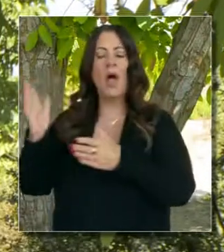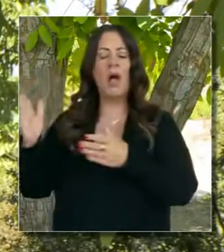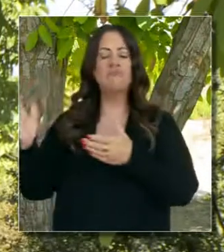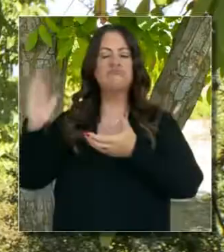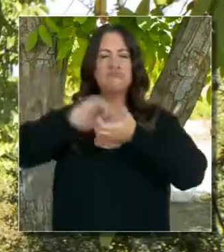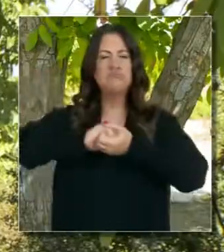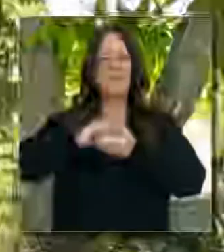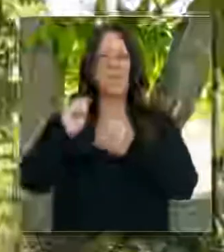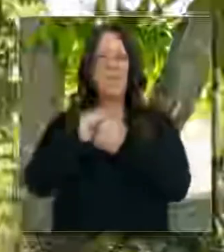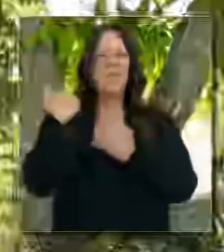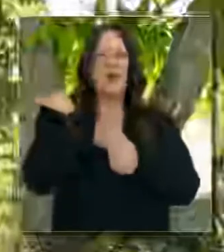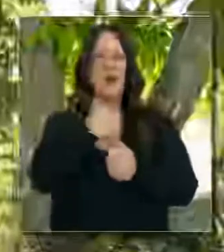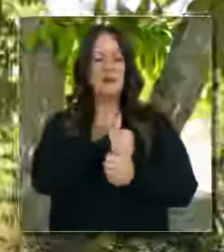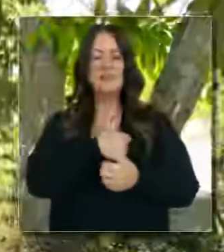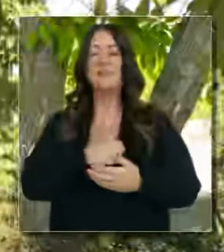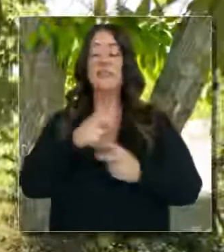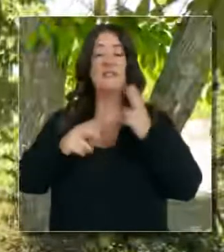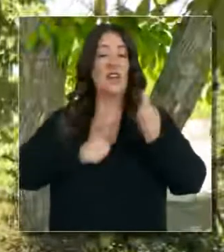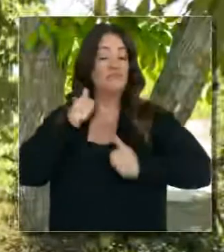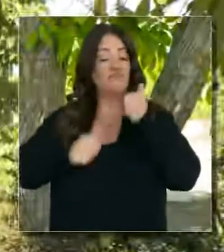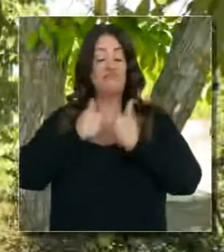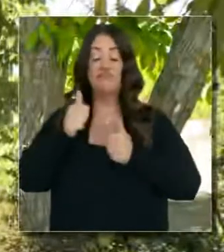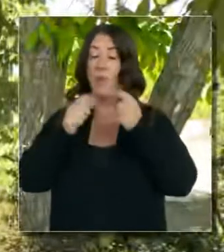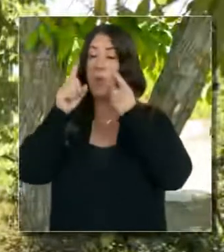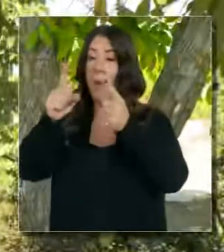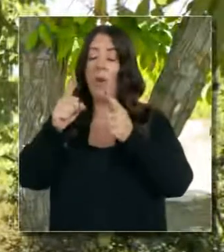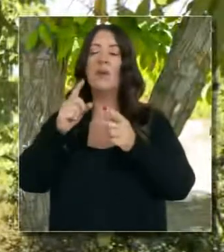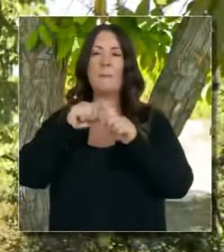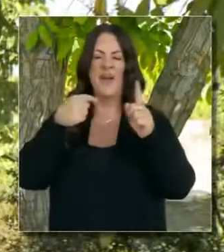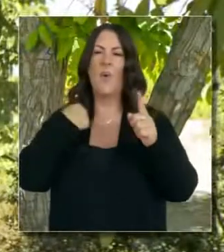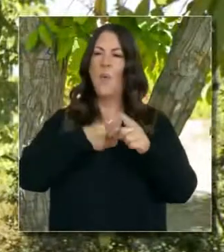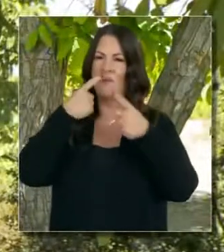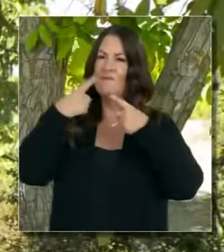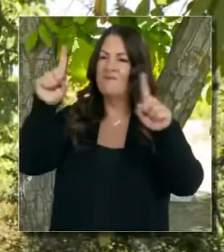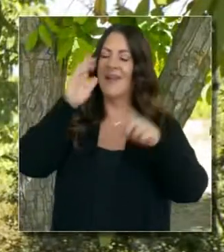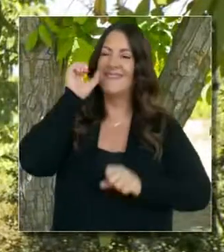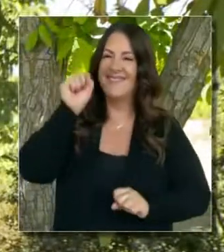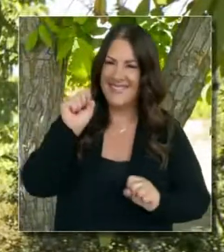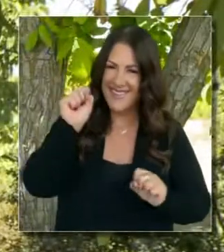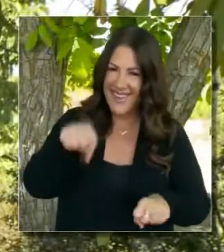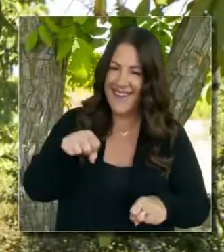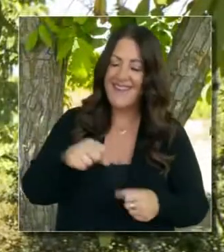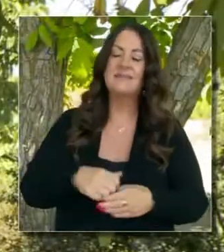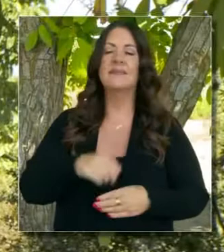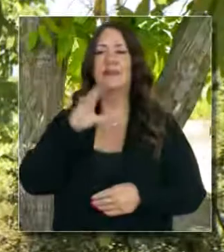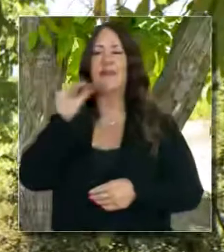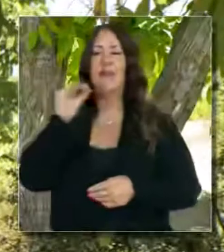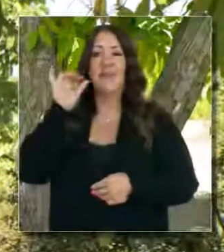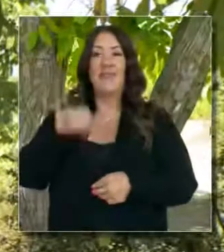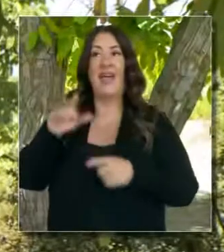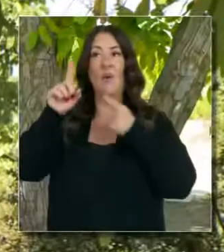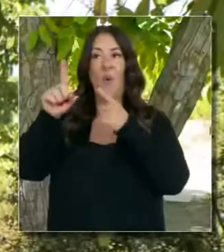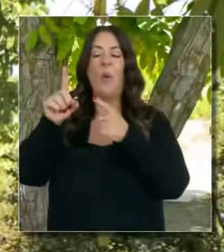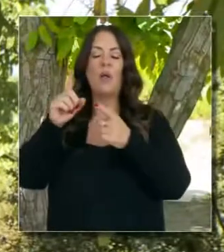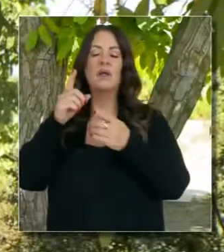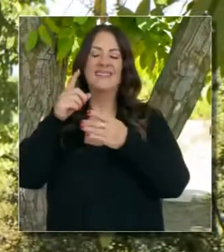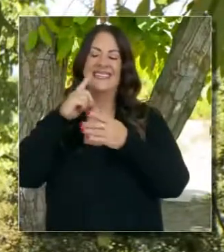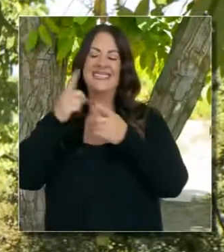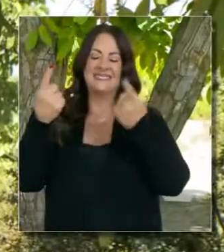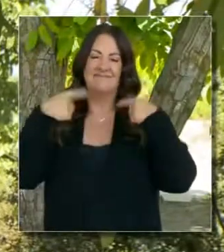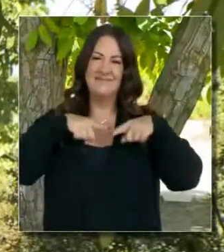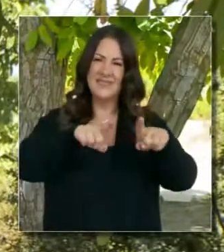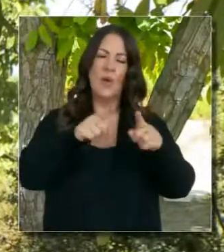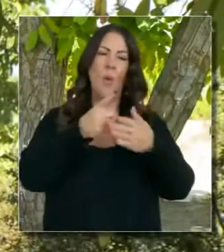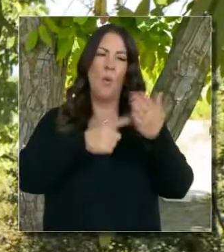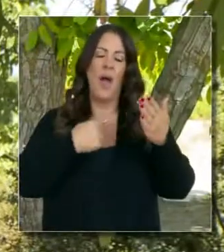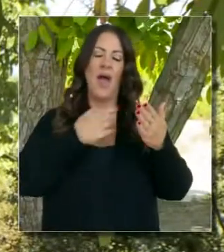otros estados en este país. Eso esperamos. Es un objetivo audaz y es algo lograble. Es un objetivo que concuerda con